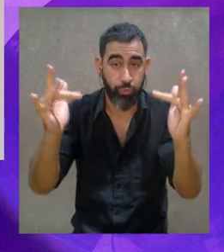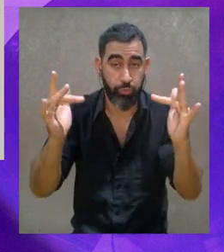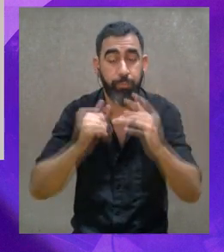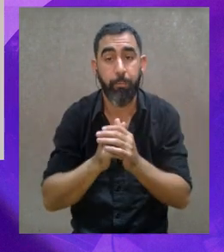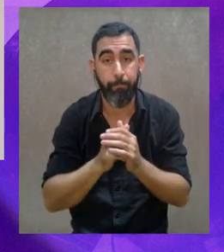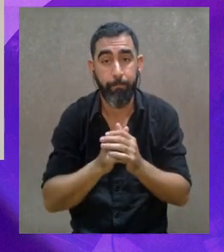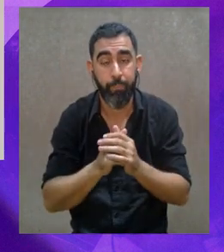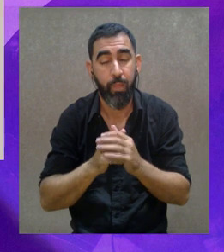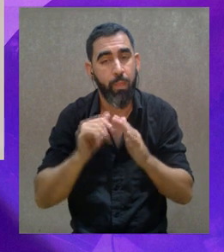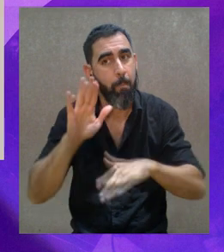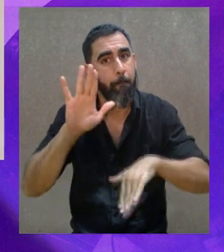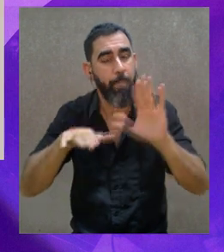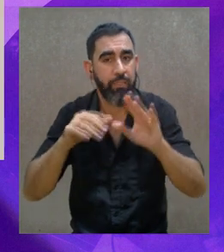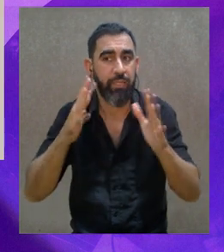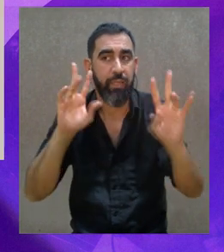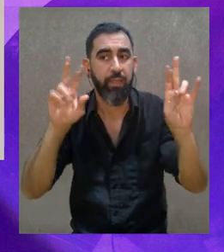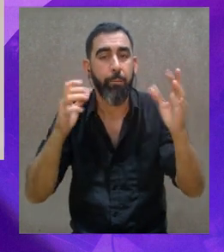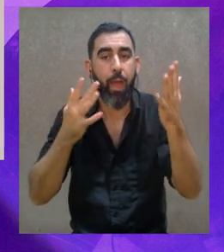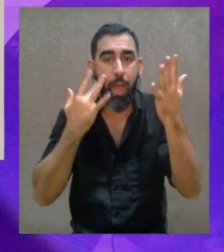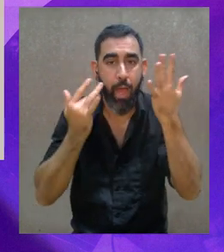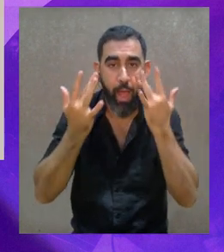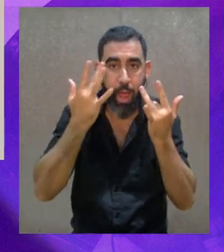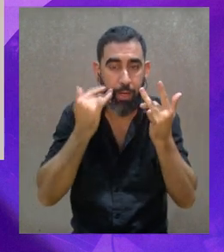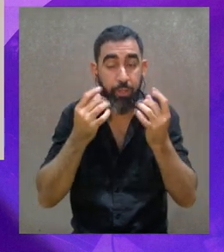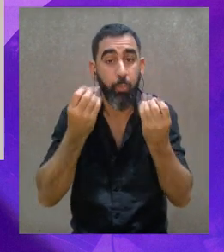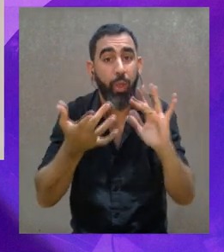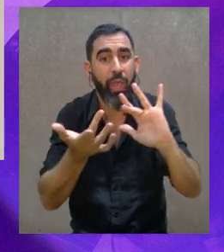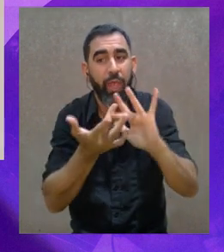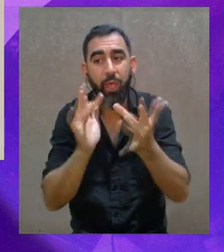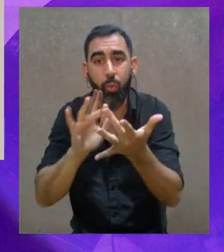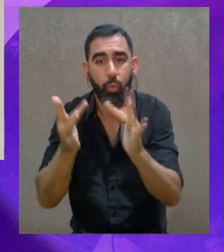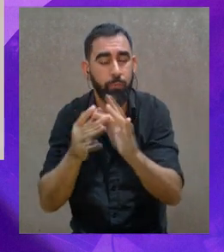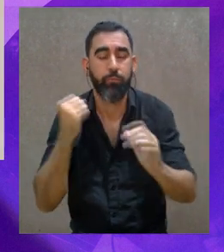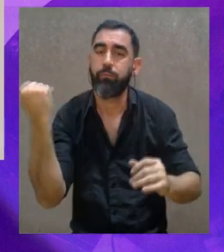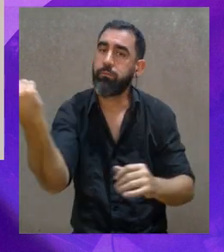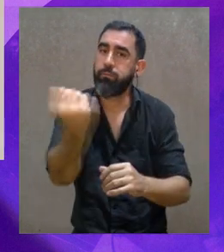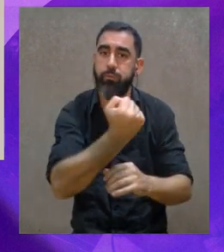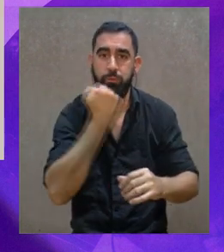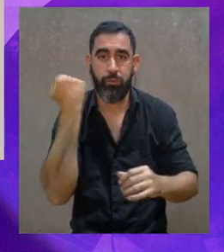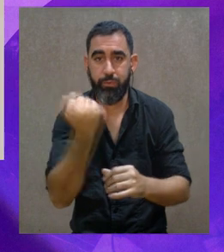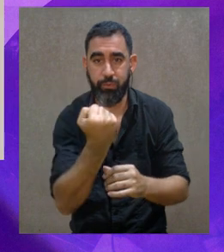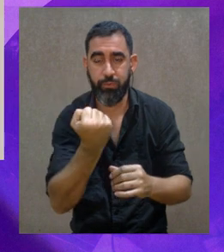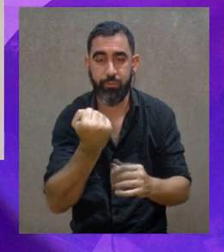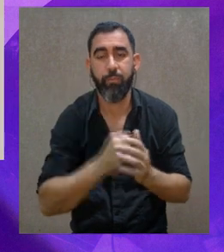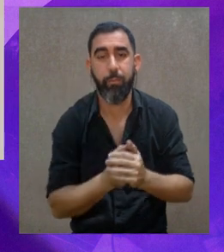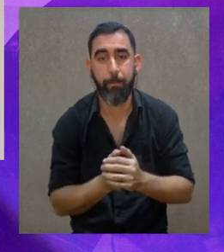los programas educativos y más en lo artístico, en donde el contacto es algo